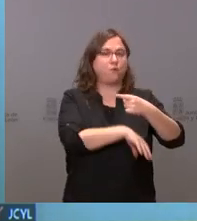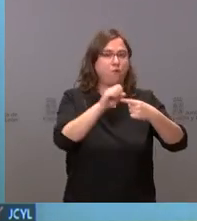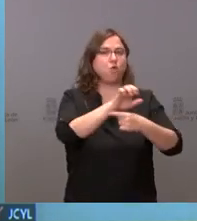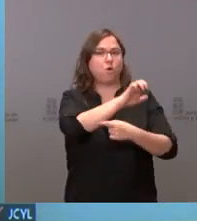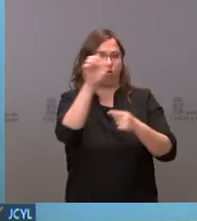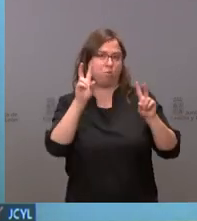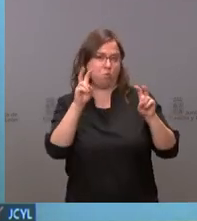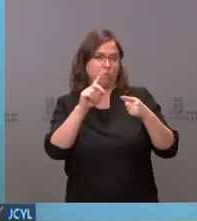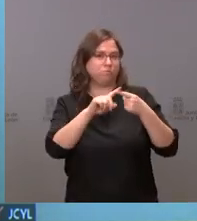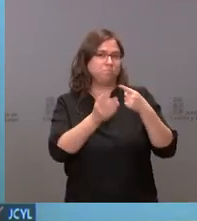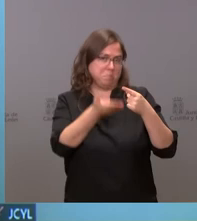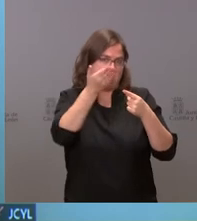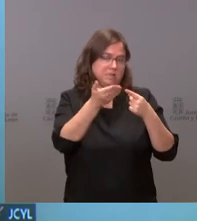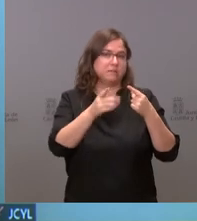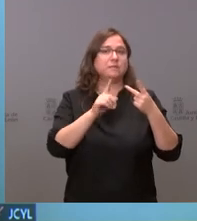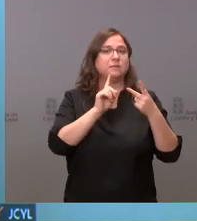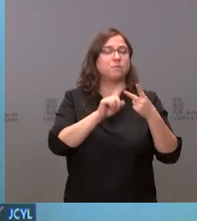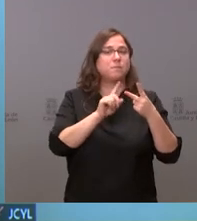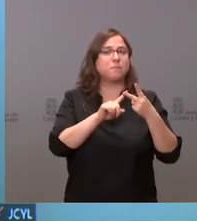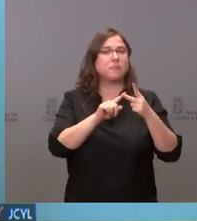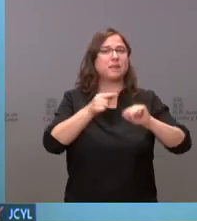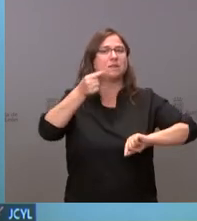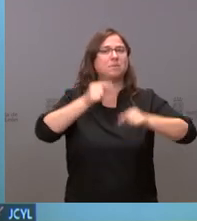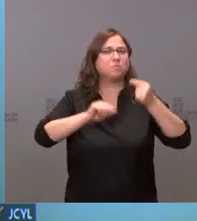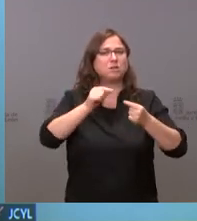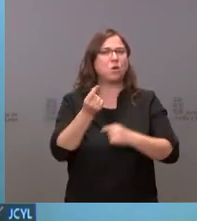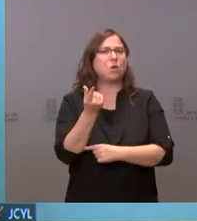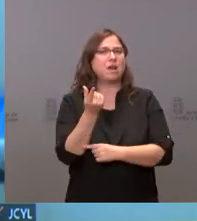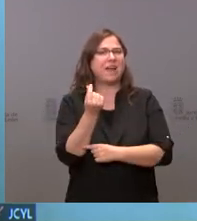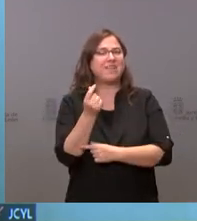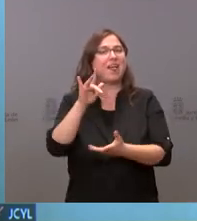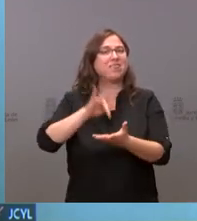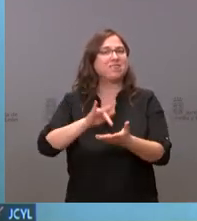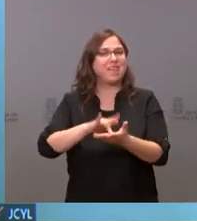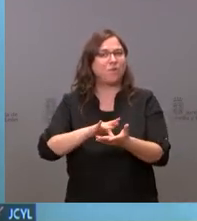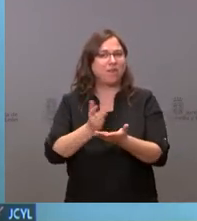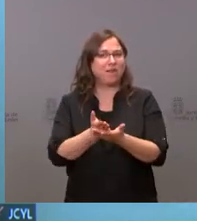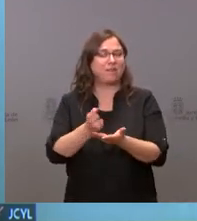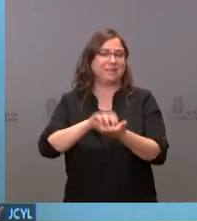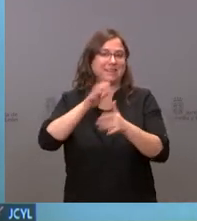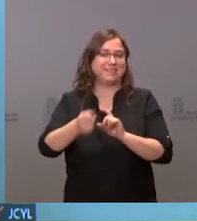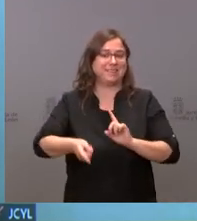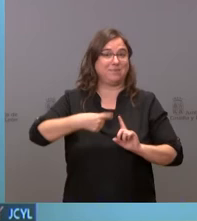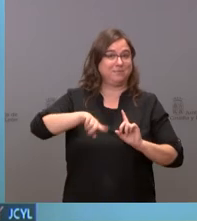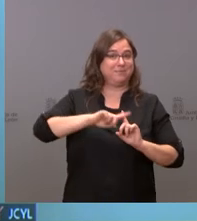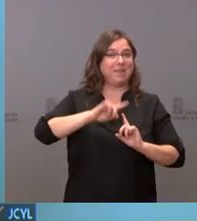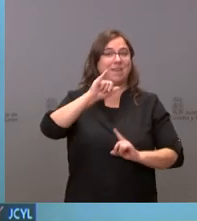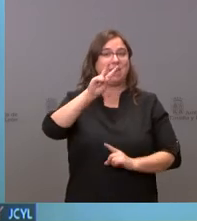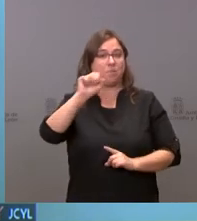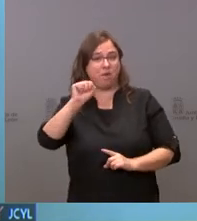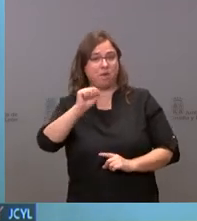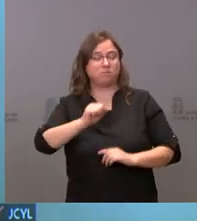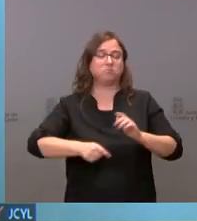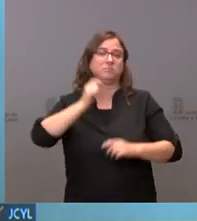generación la presupuestación de las cantidades que se deben a Castilla y León como consecuencia de la sentencia del Tribunal Supremo en relación con el IVA